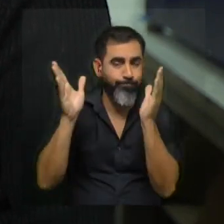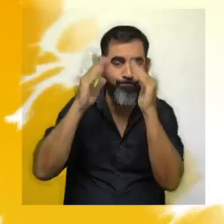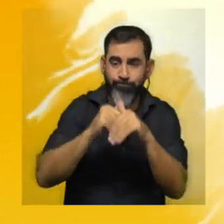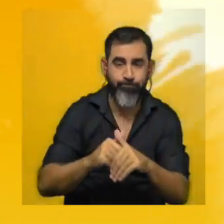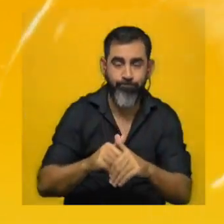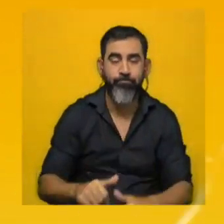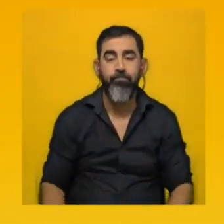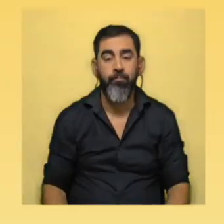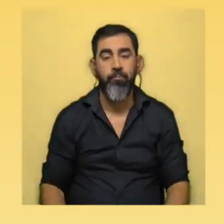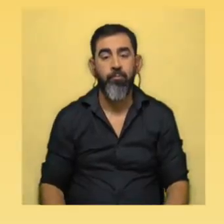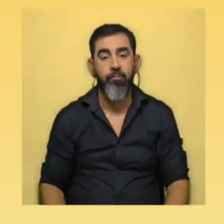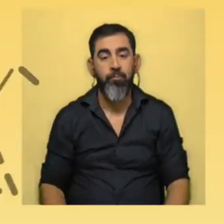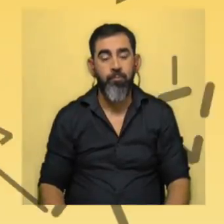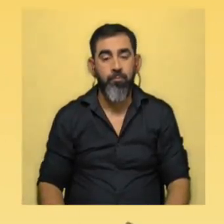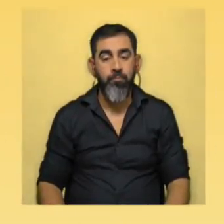conseguir